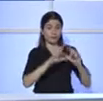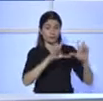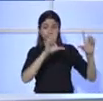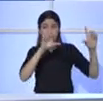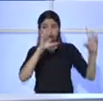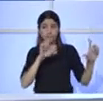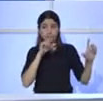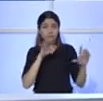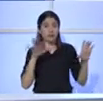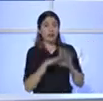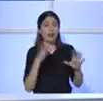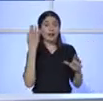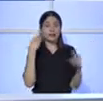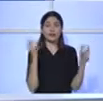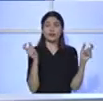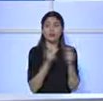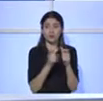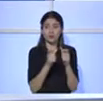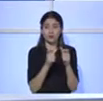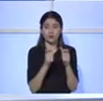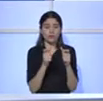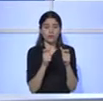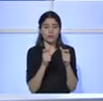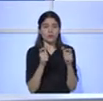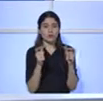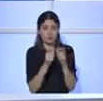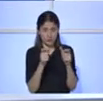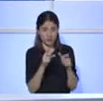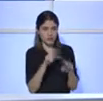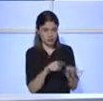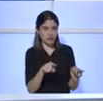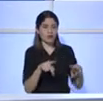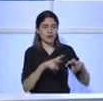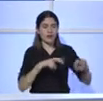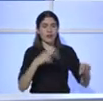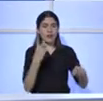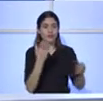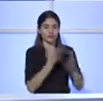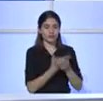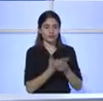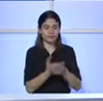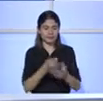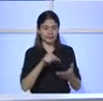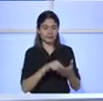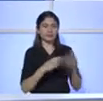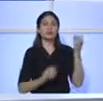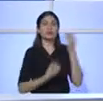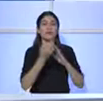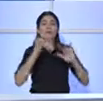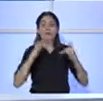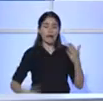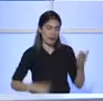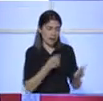nosotros nos percatamos. Esta era la carpeta de la nueva expropiación y esta era la carpeta de lo que ya se expropió. Es decir, y